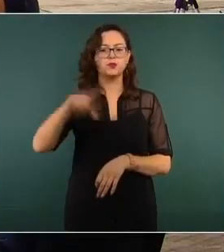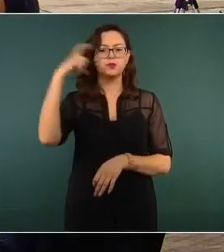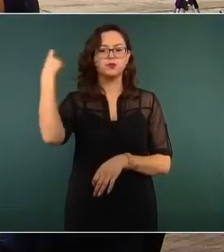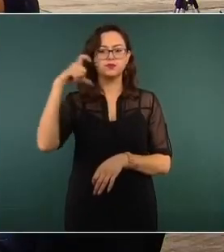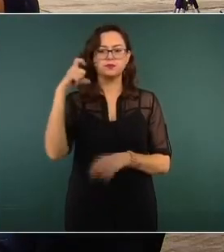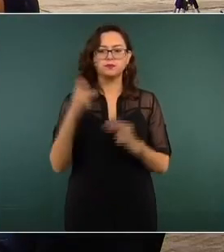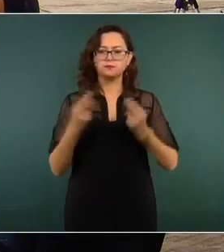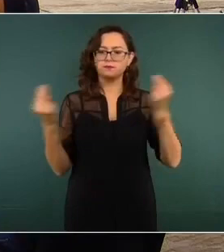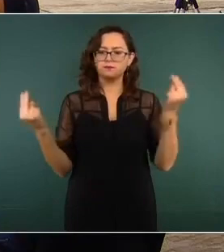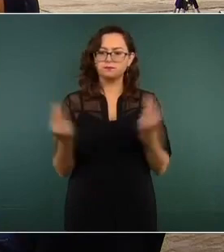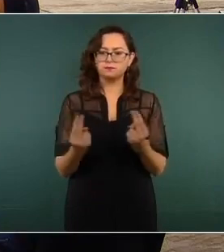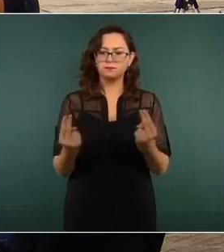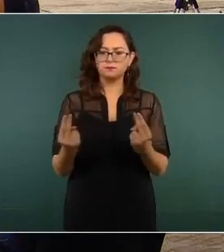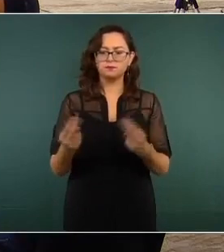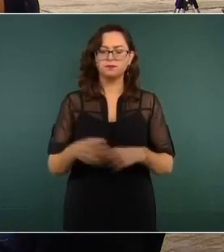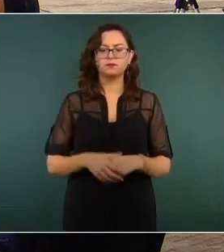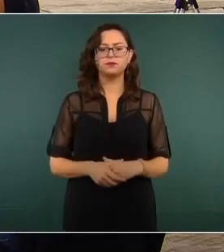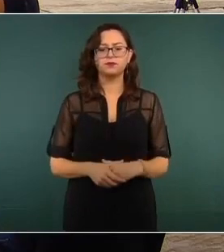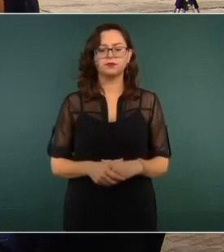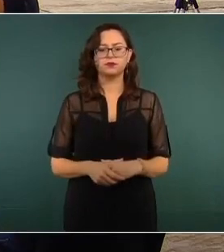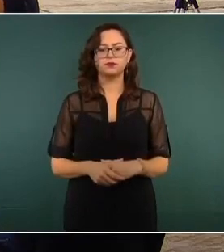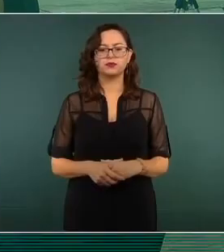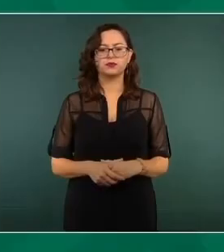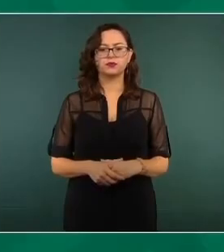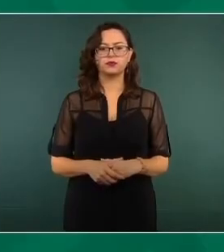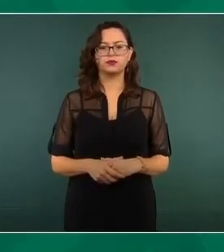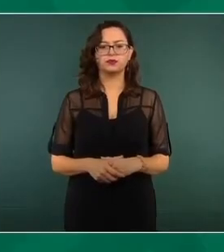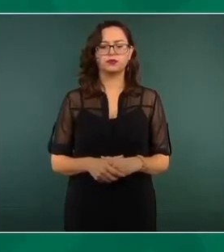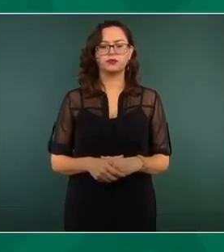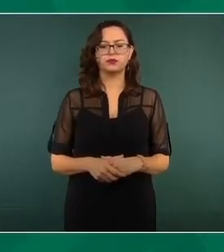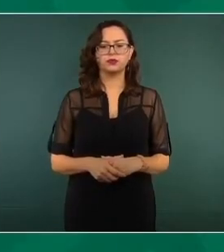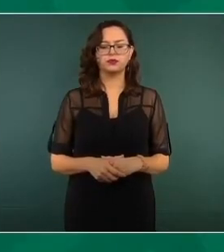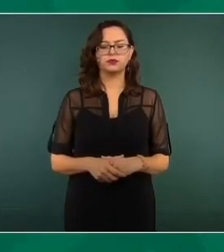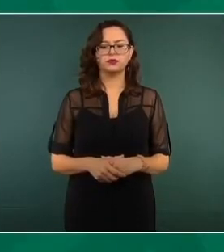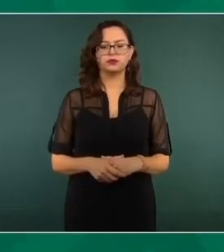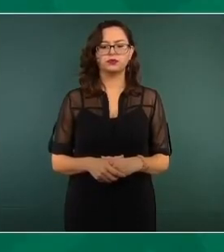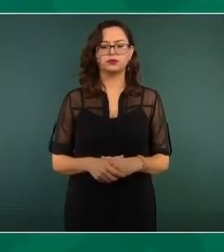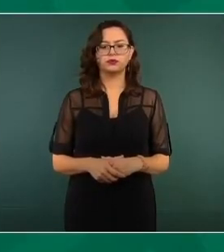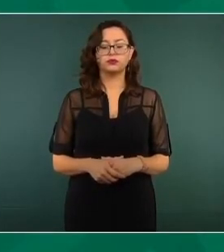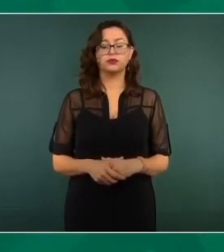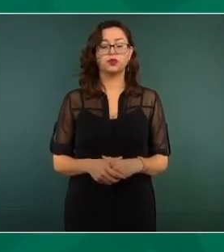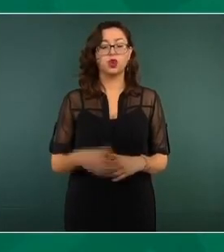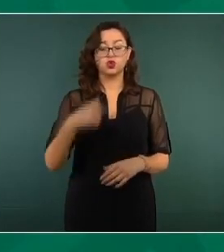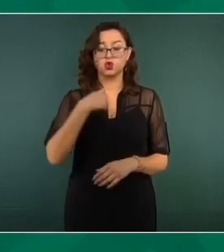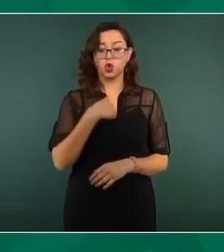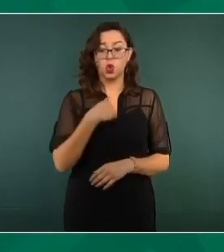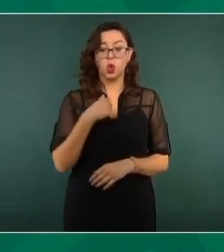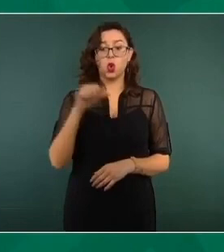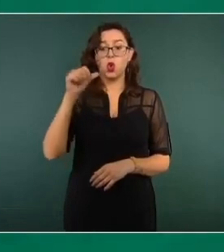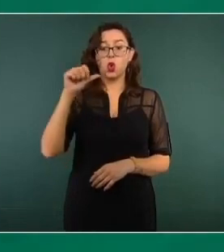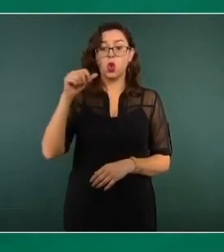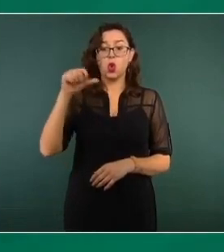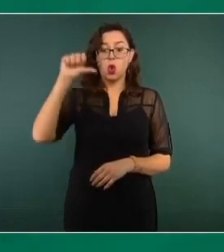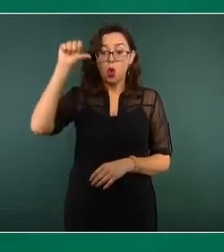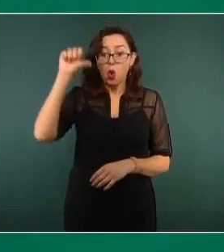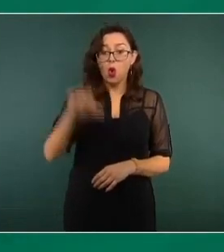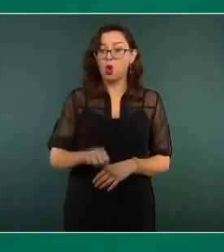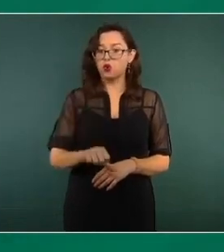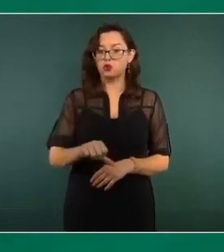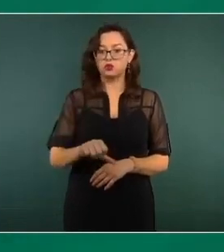Este será el único posicionamiento público que daré